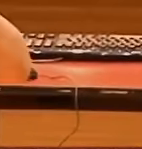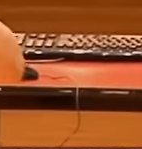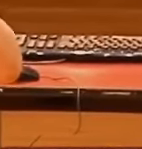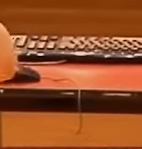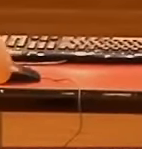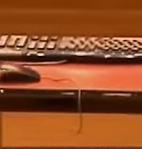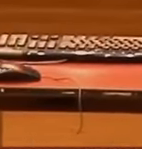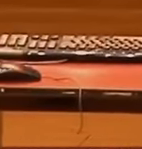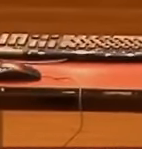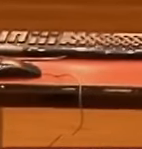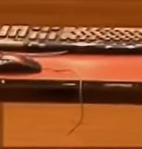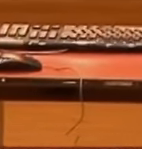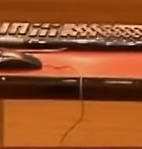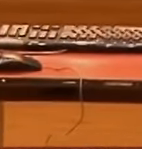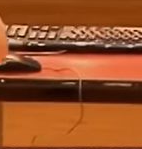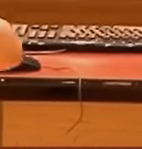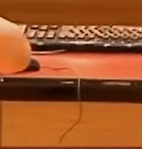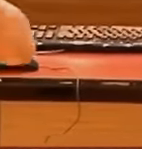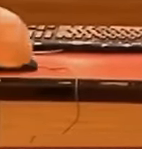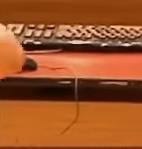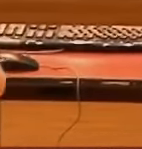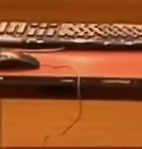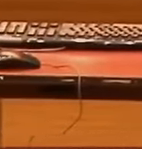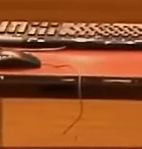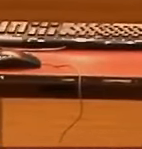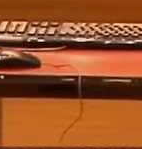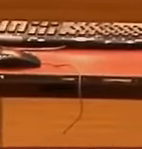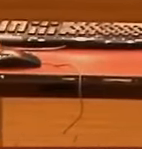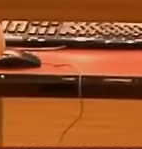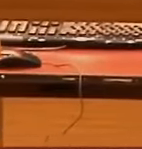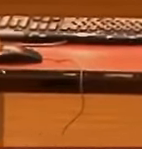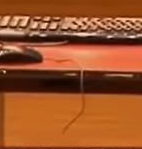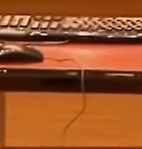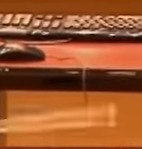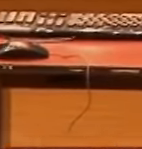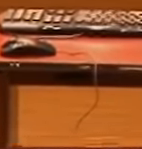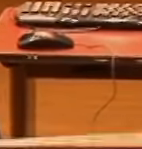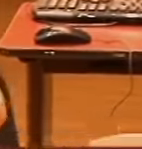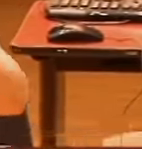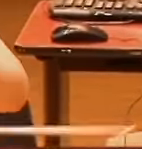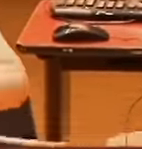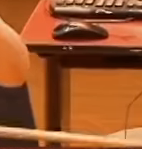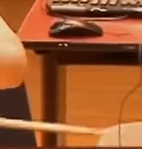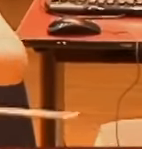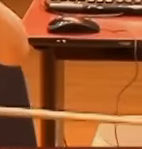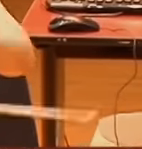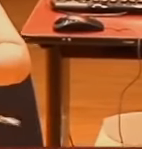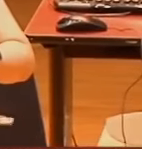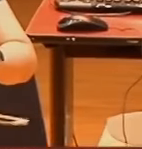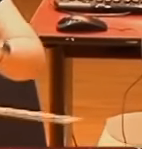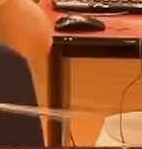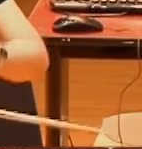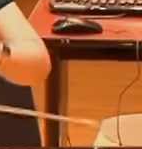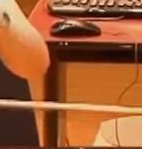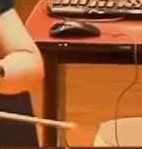reconocida Por su famoso dúo Con el chelista Jojo Ma Para el soundtrack De la película El tigre y el dragón